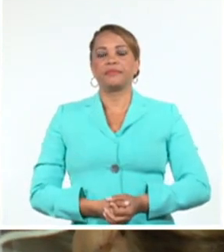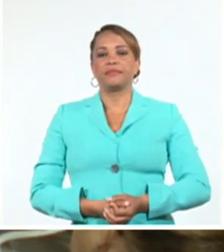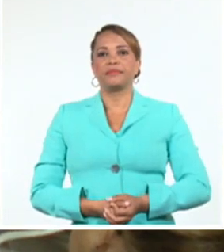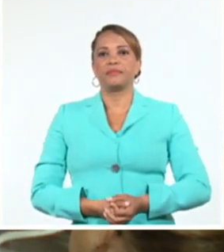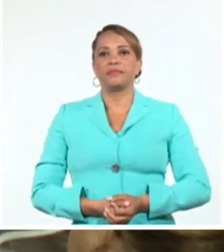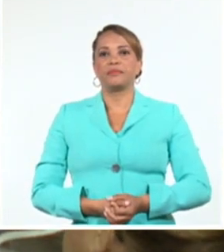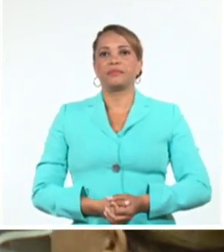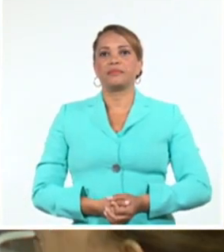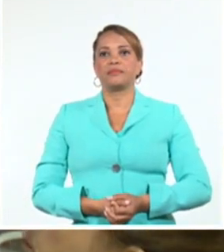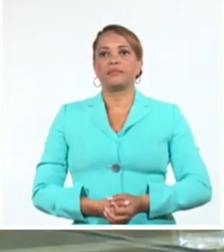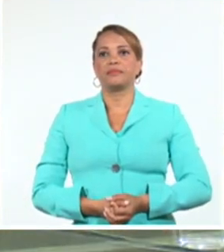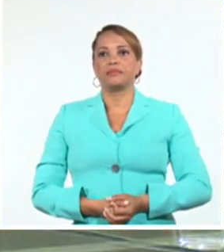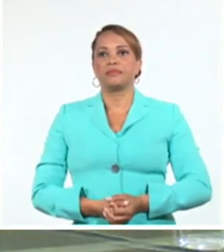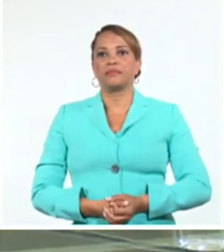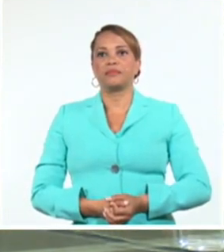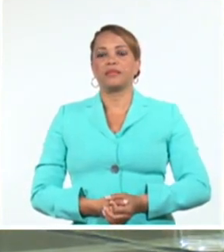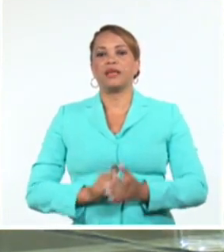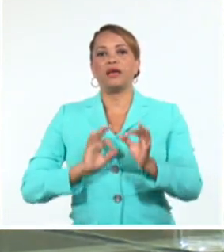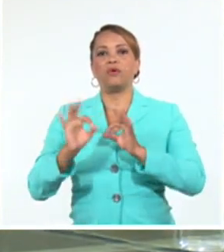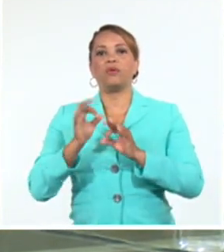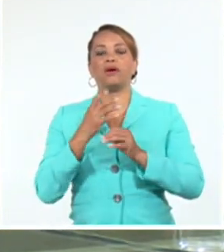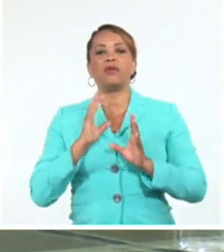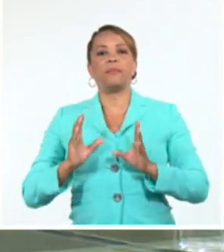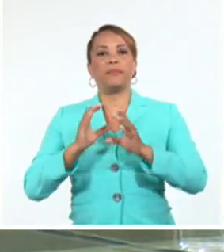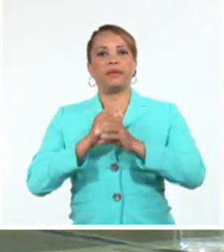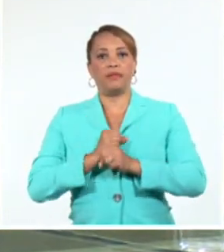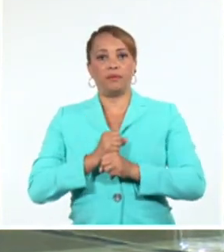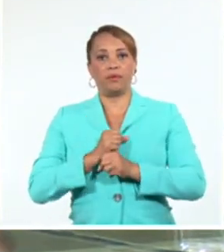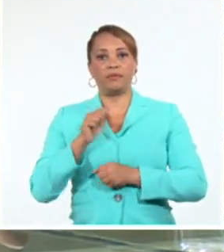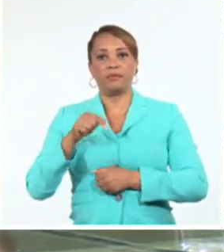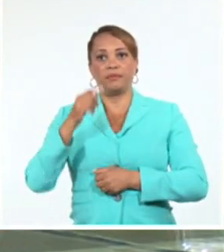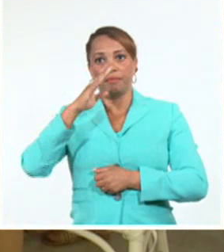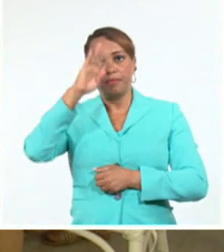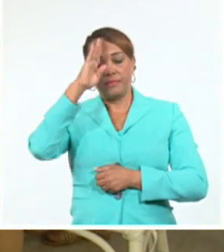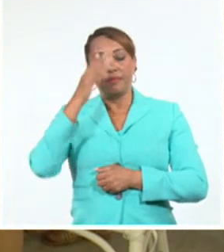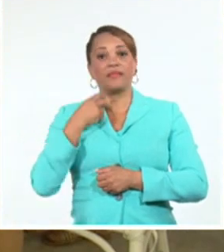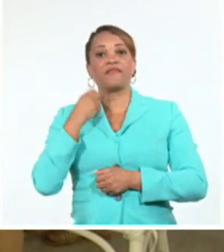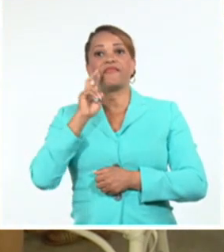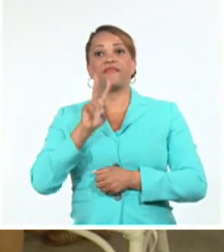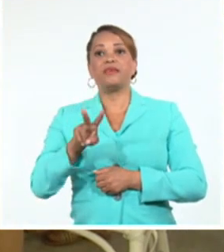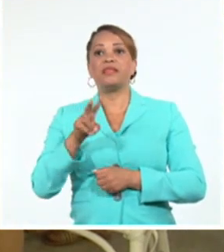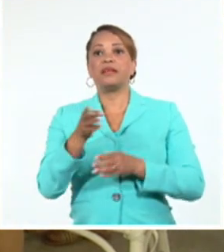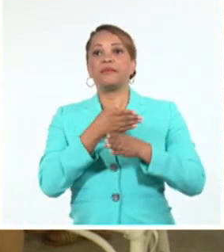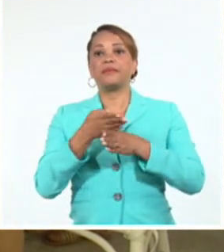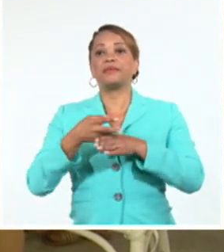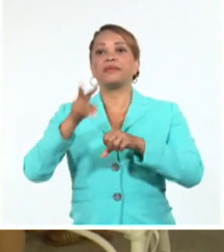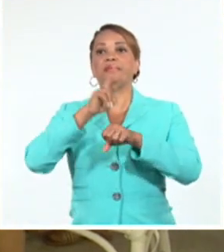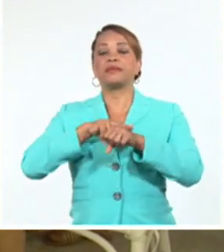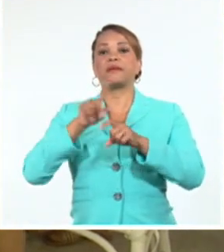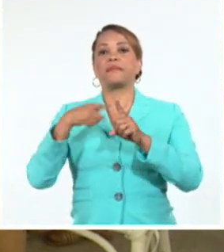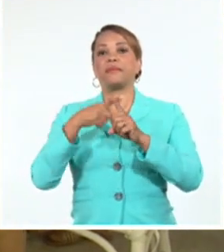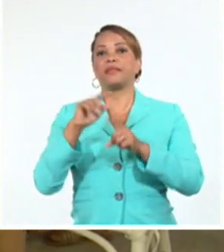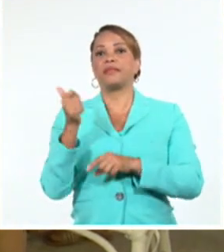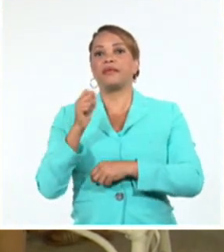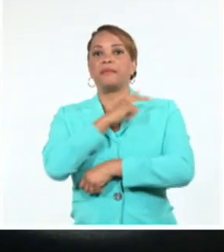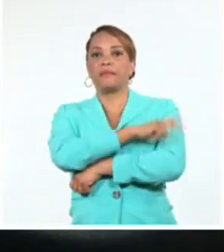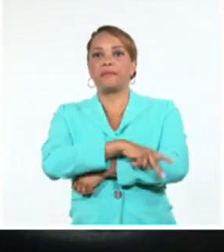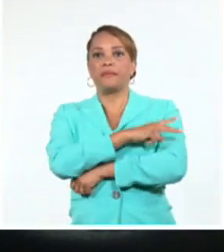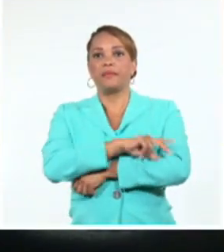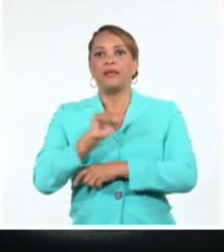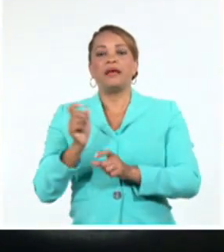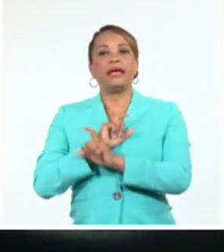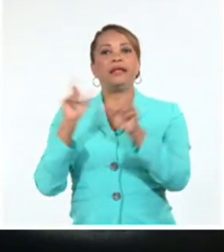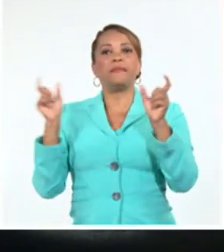La preservación del patrimonio visual y sonoro visto desde las experiencias de representantes de más de 10 países y el impacto de la